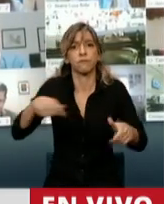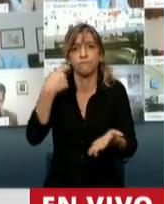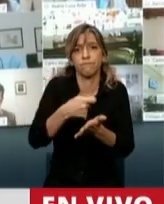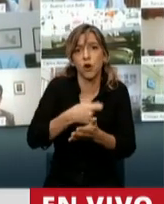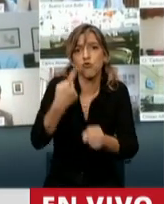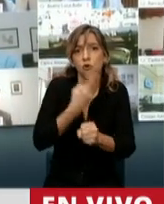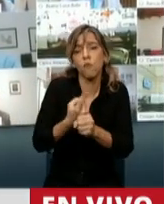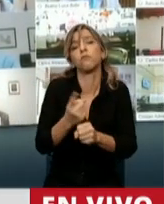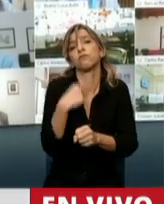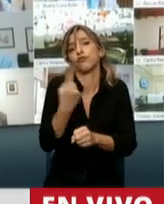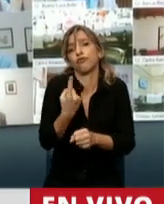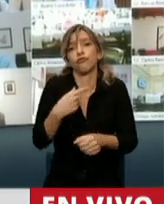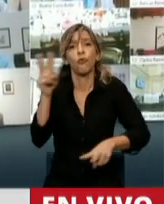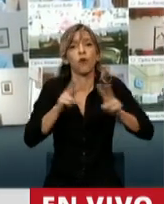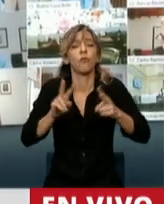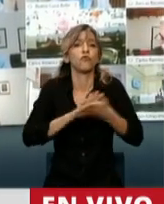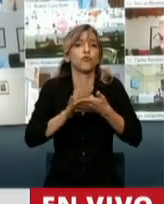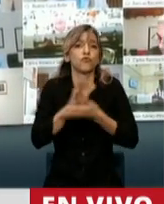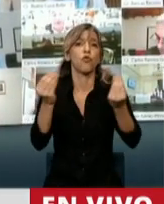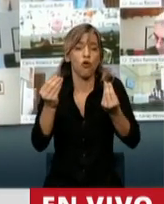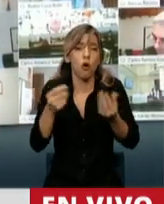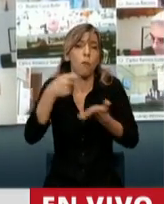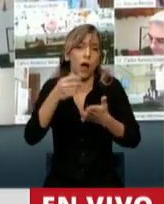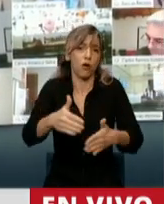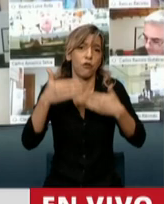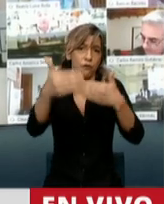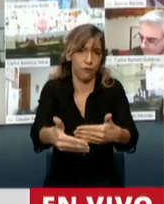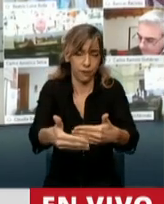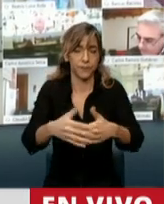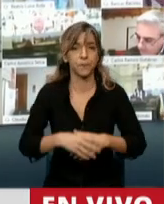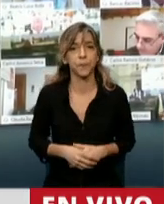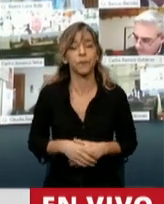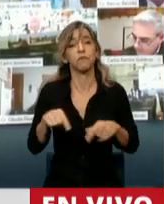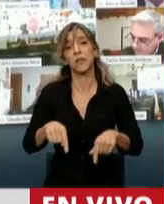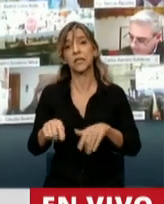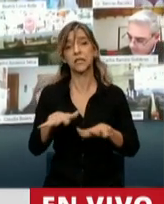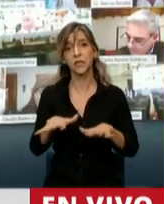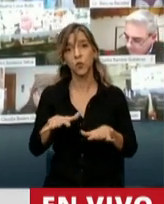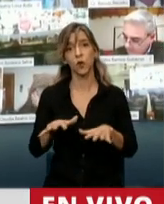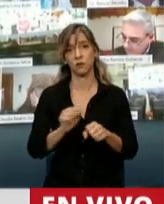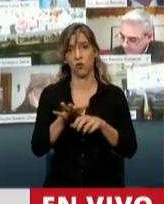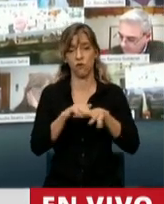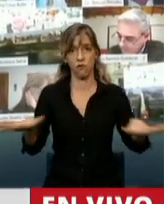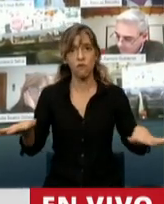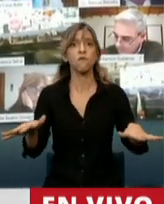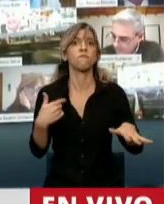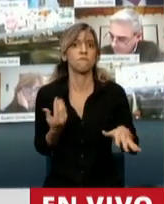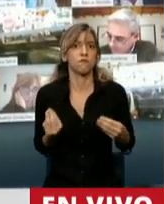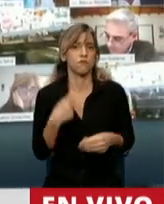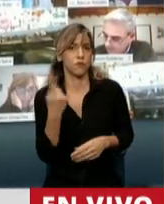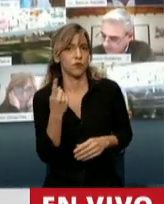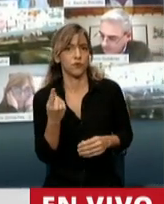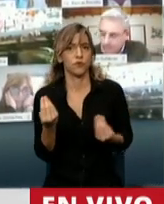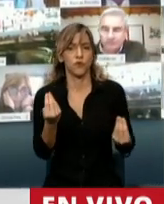claro para cualquiera que lo quiera ver. Y en este caso, con la pandemia, mal podría el Estado, que manda a cesar las actividades económicas, a la vez